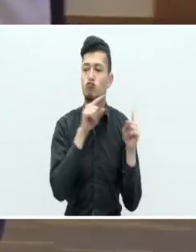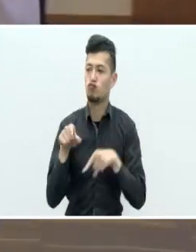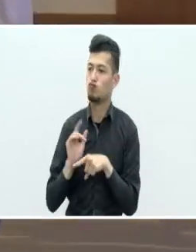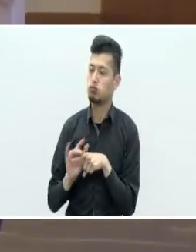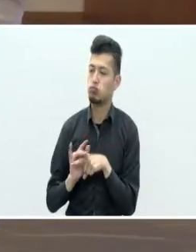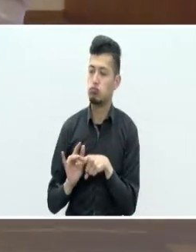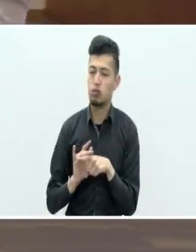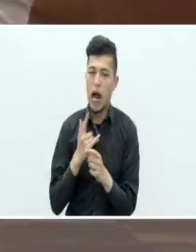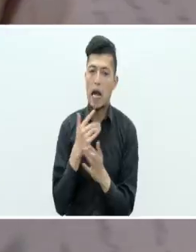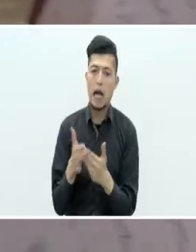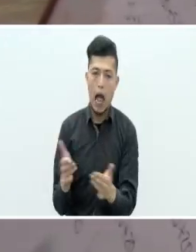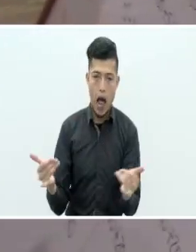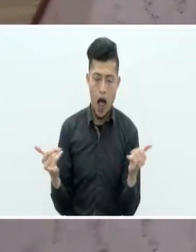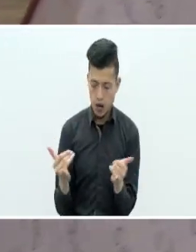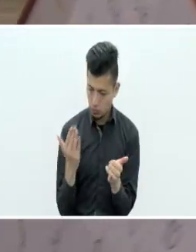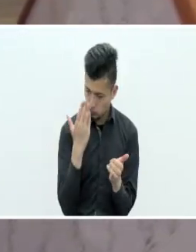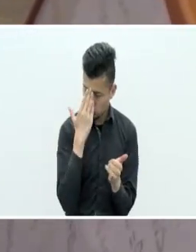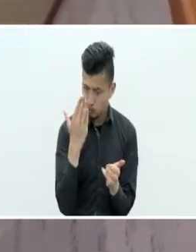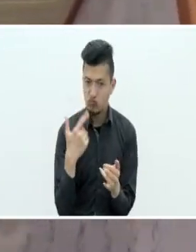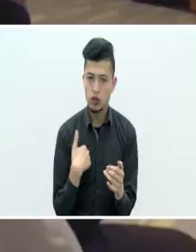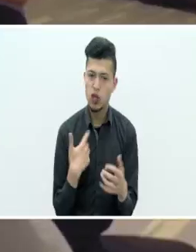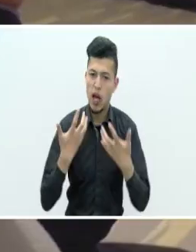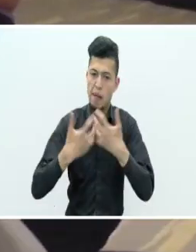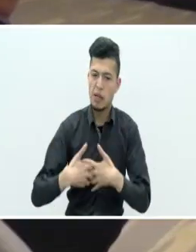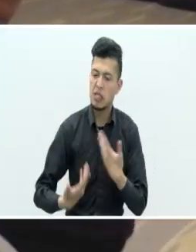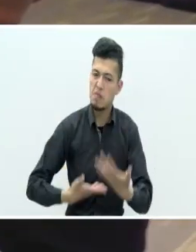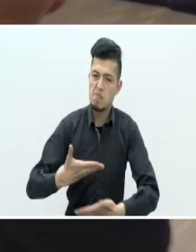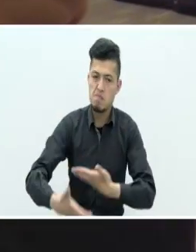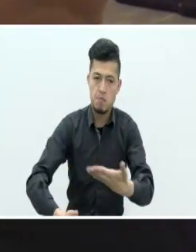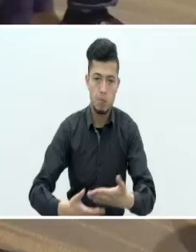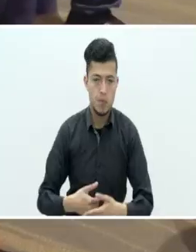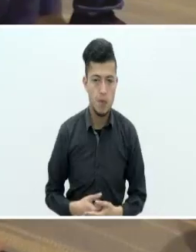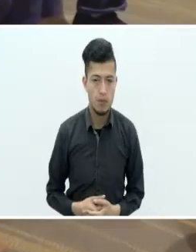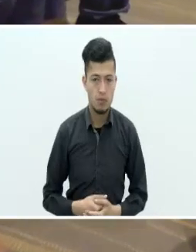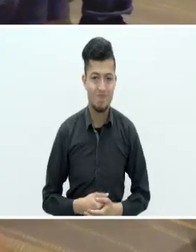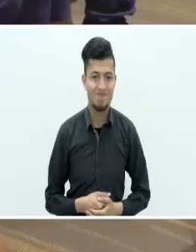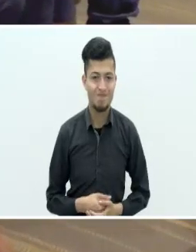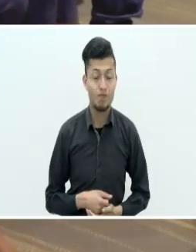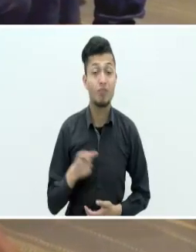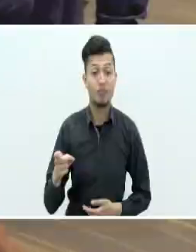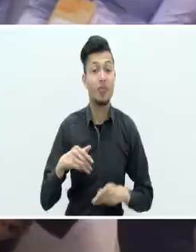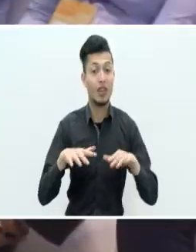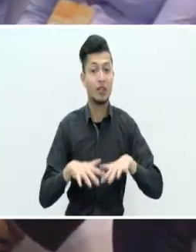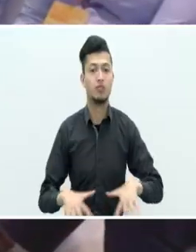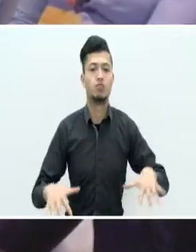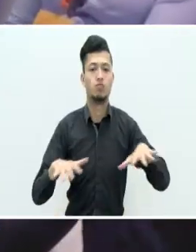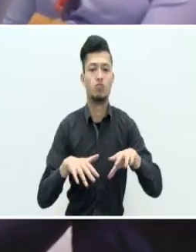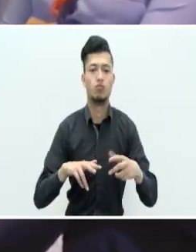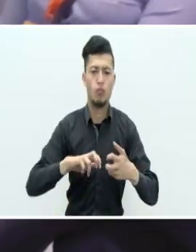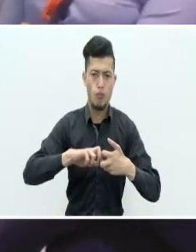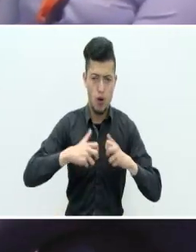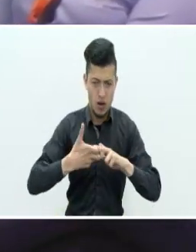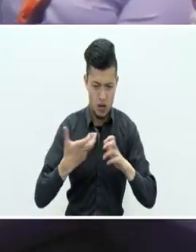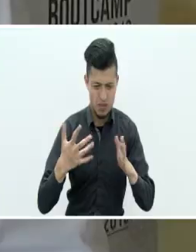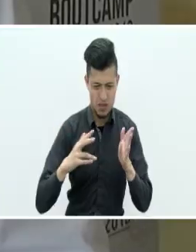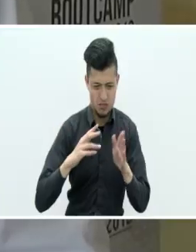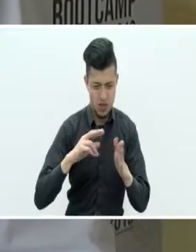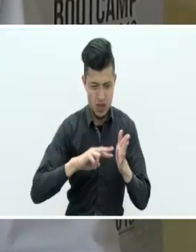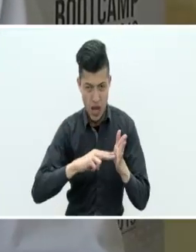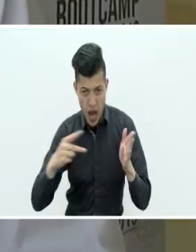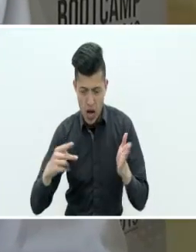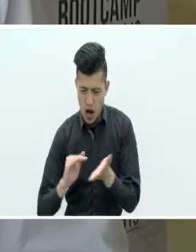manera real a qué es lo que voy a hacer dentro de una empresa. Un espacio donde además de resolver problemas técnicos, nuestros